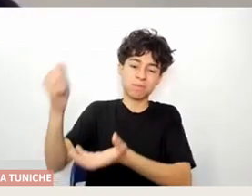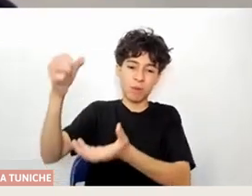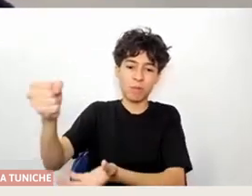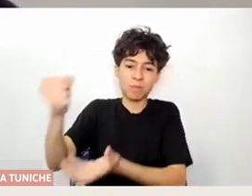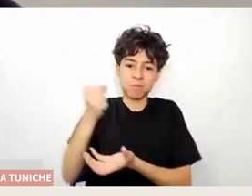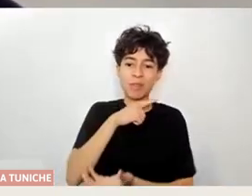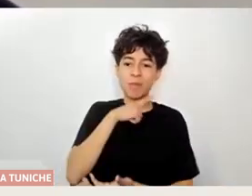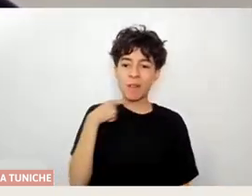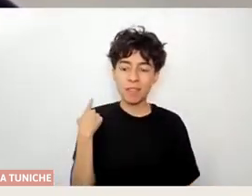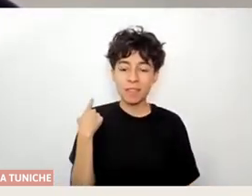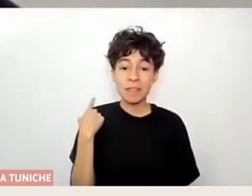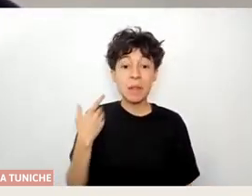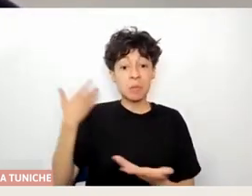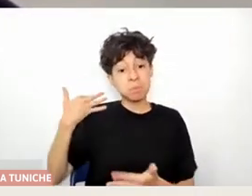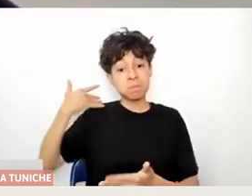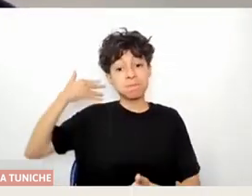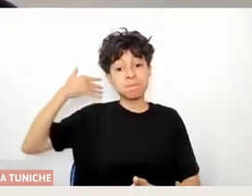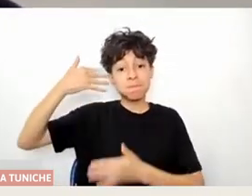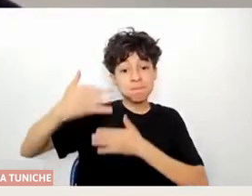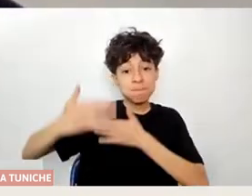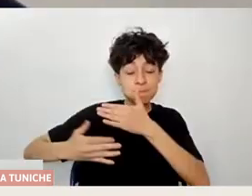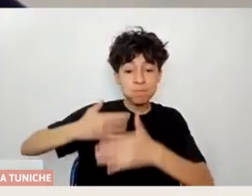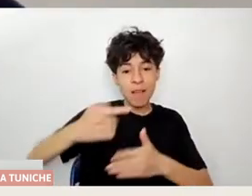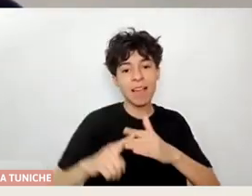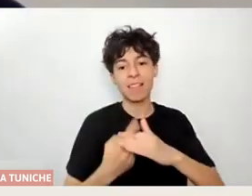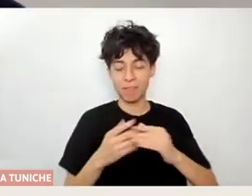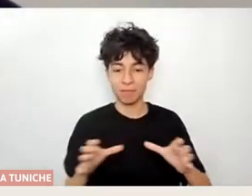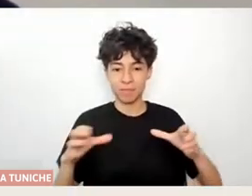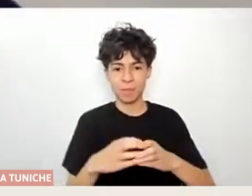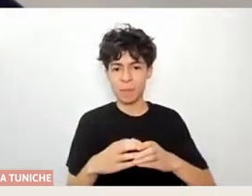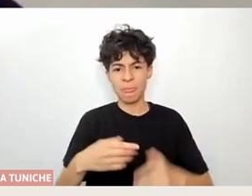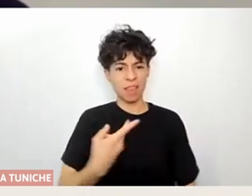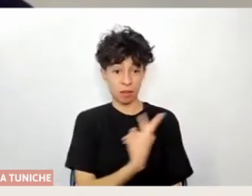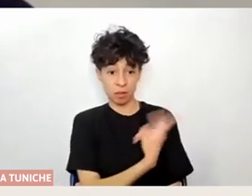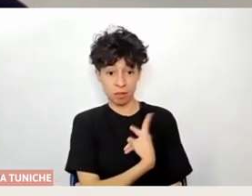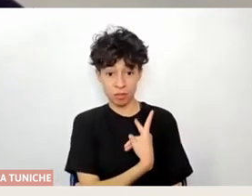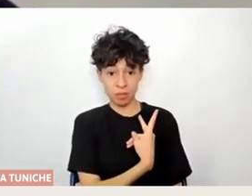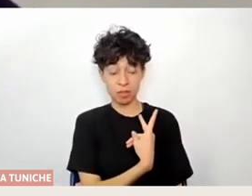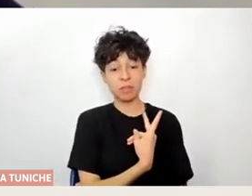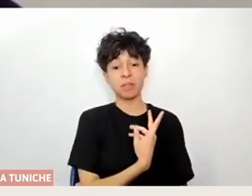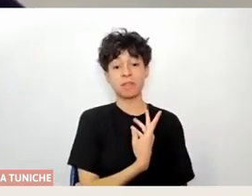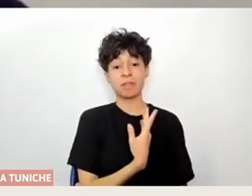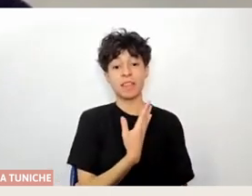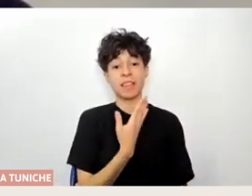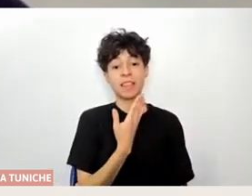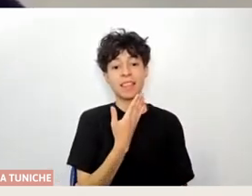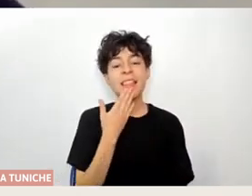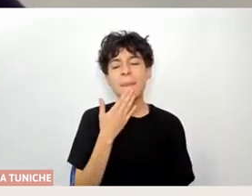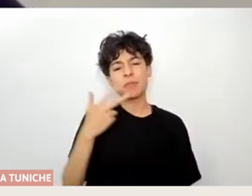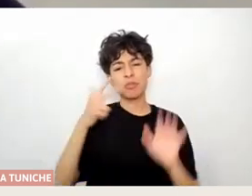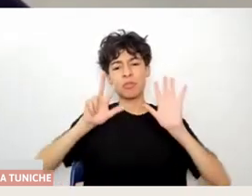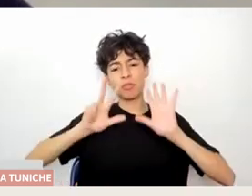nacimiento, ¿no? Y ayer pensaba respecto a los ocho años, ya que llevamos de trabajo en este tiempo con, con distintas temporalidades,